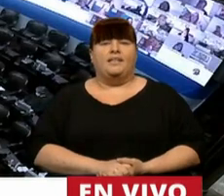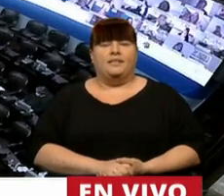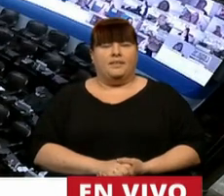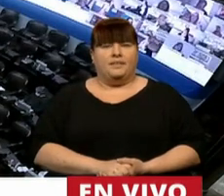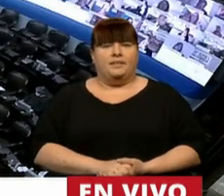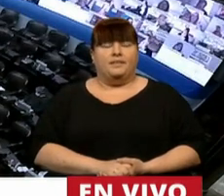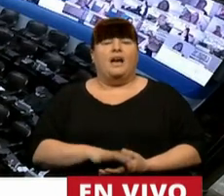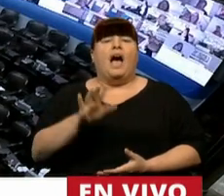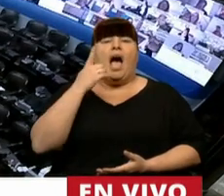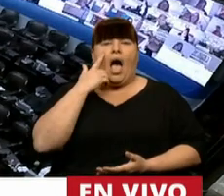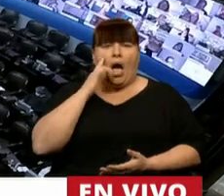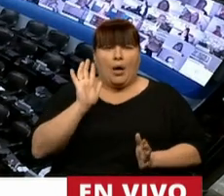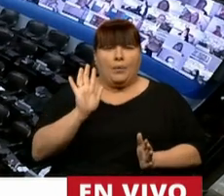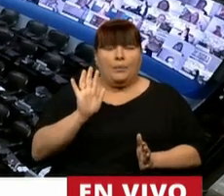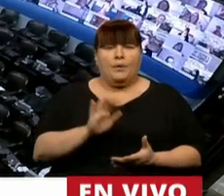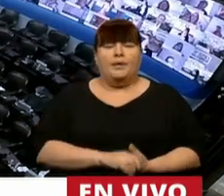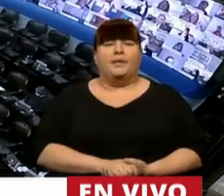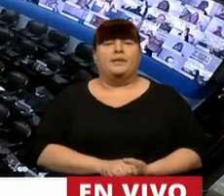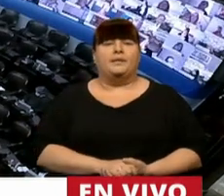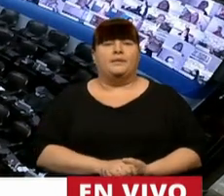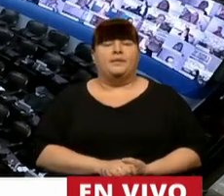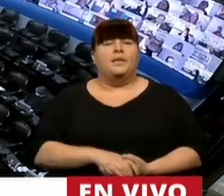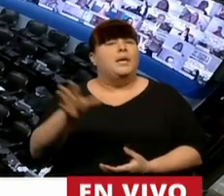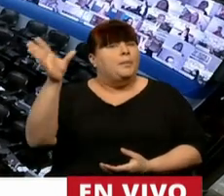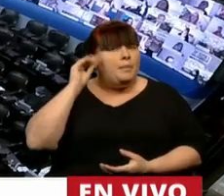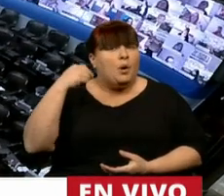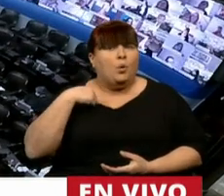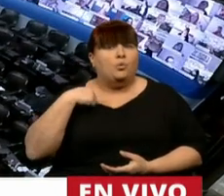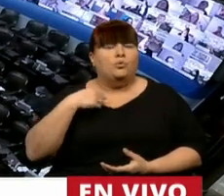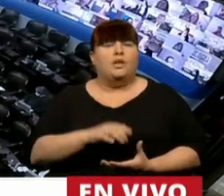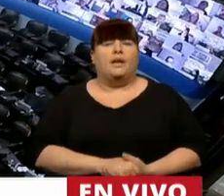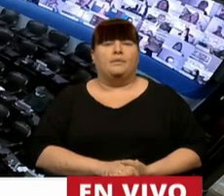A ver. ¿Me escucha?